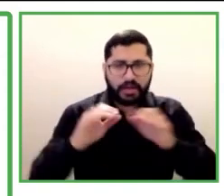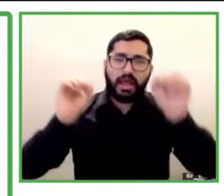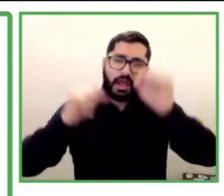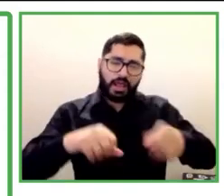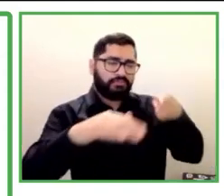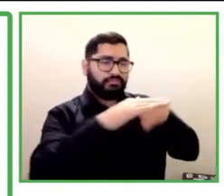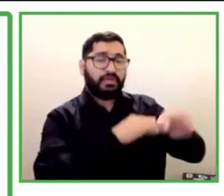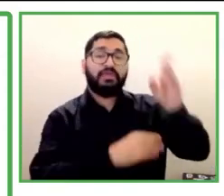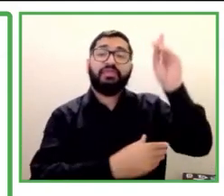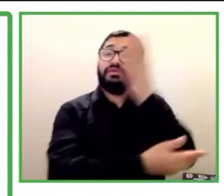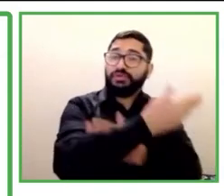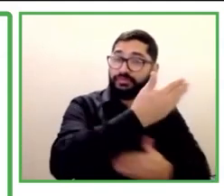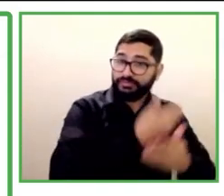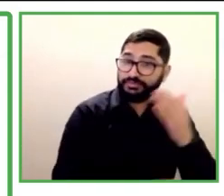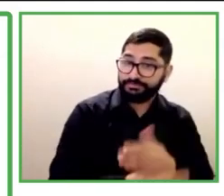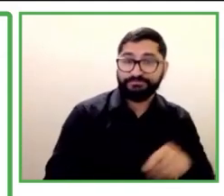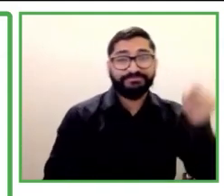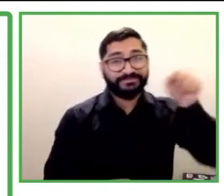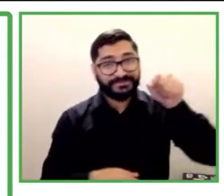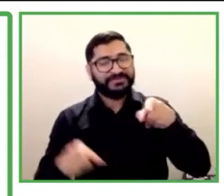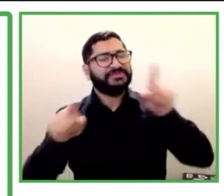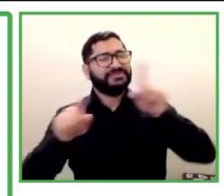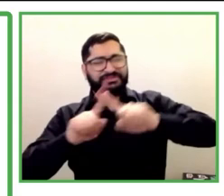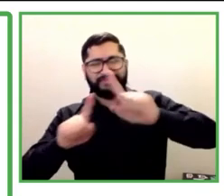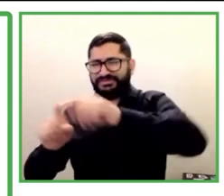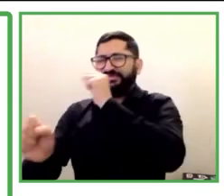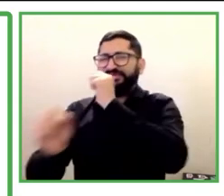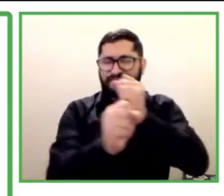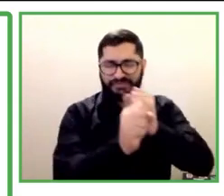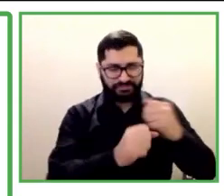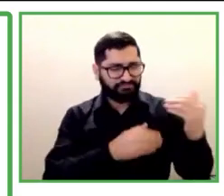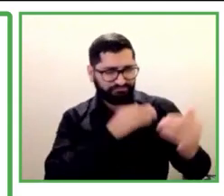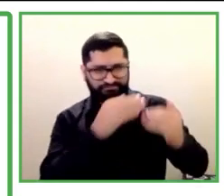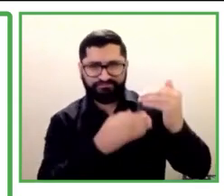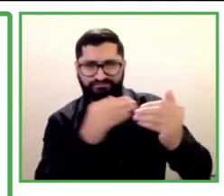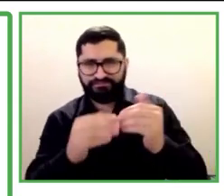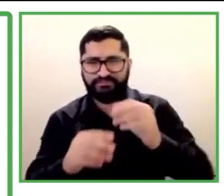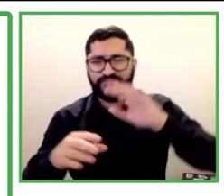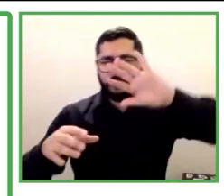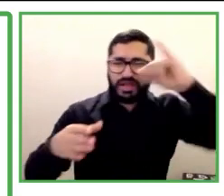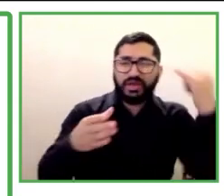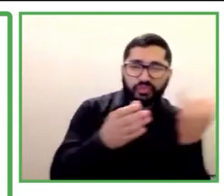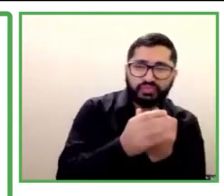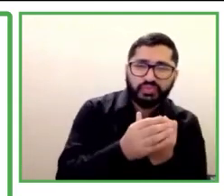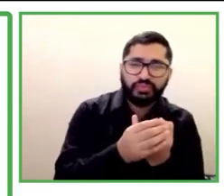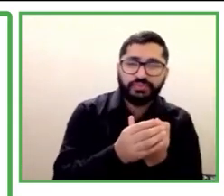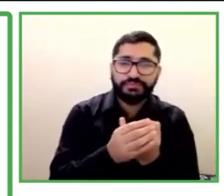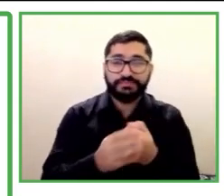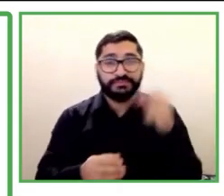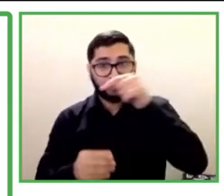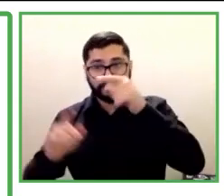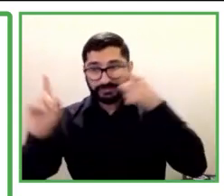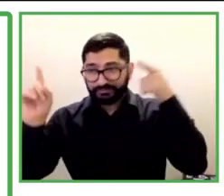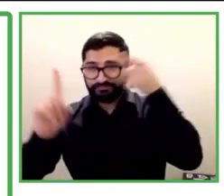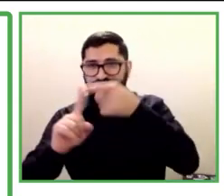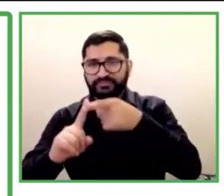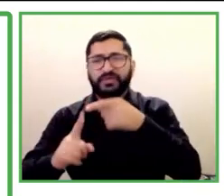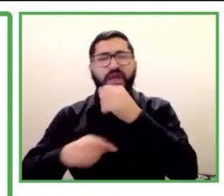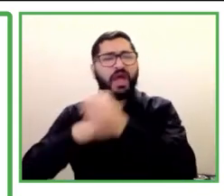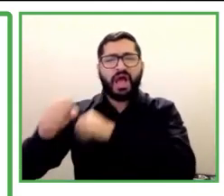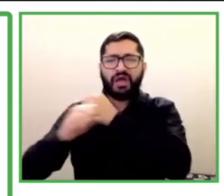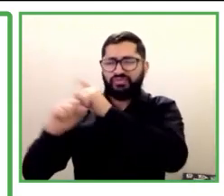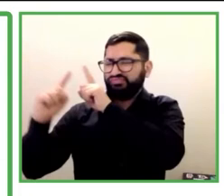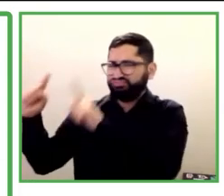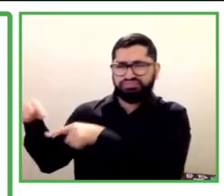diferentes procesos para ser los más inclusivos. Y este año, todos nuestros servicios se están realizando online.